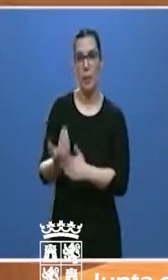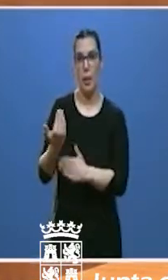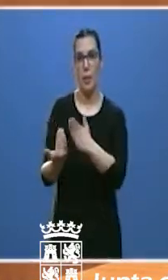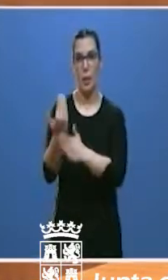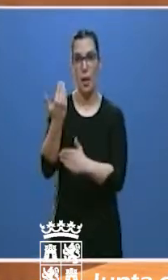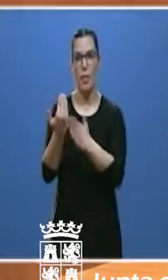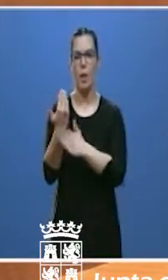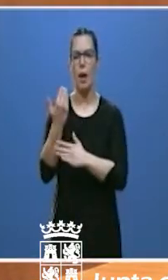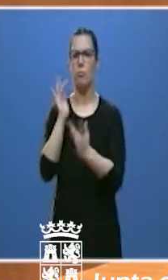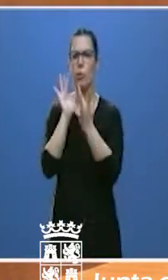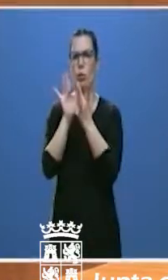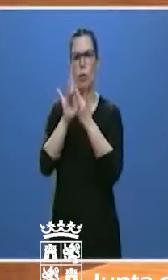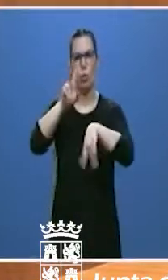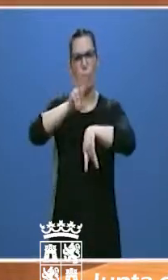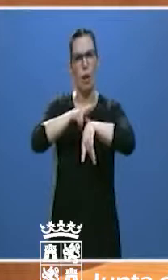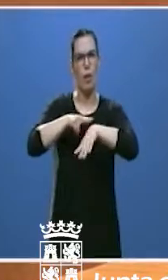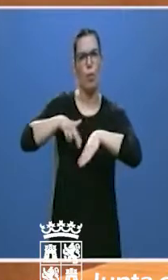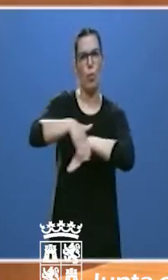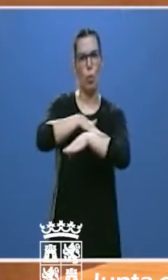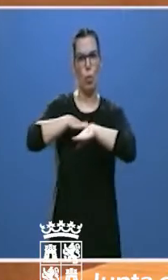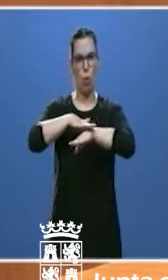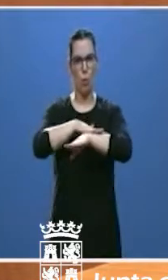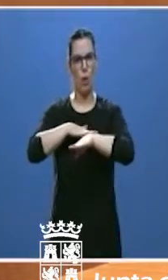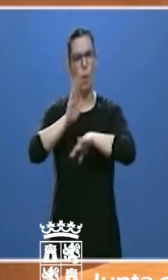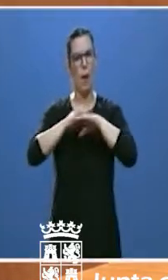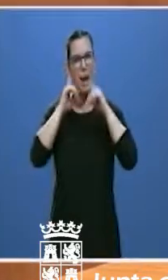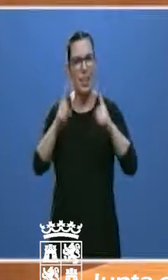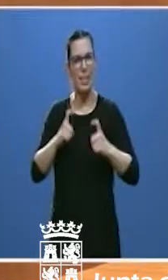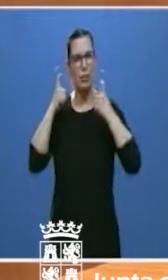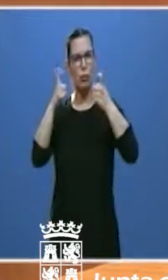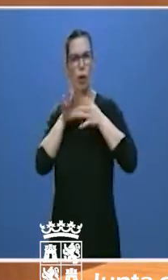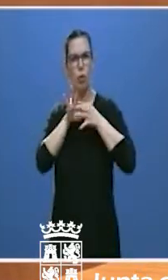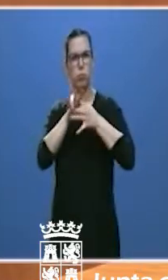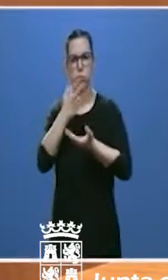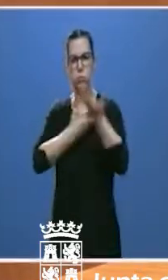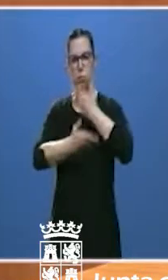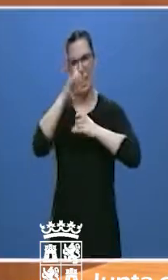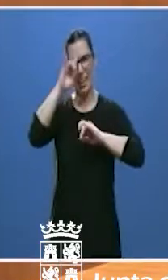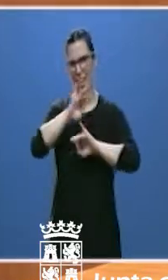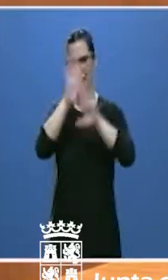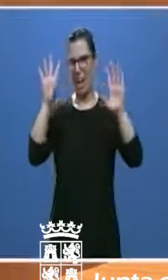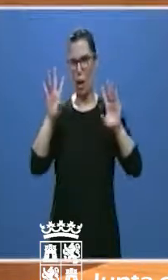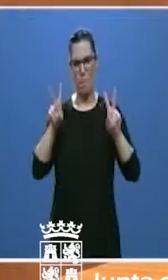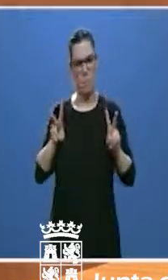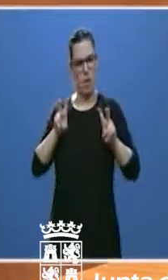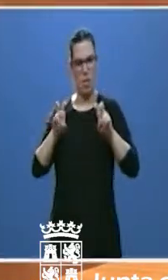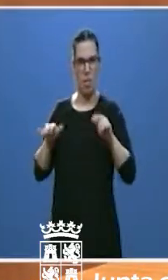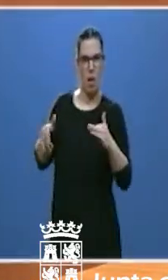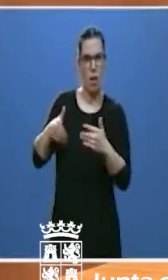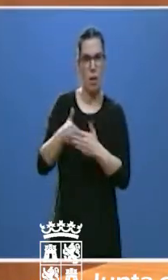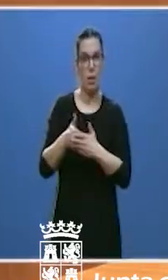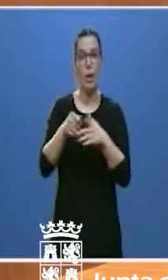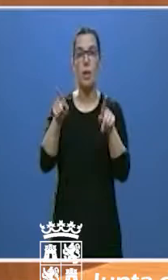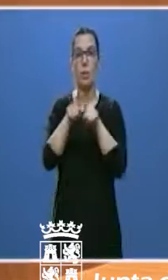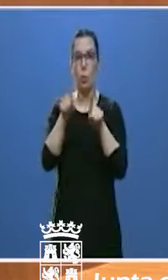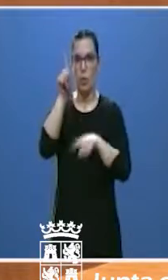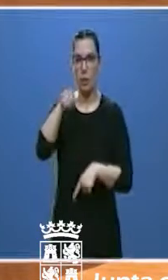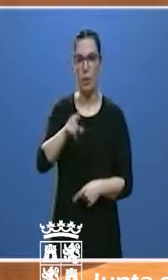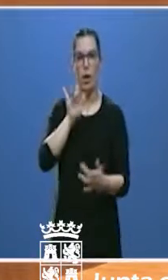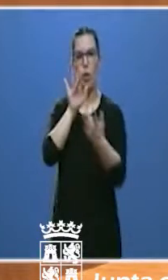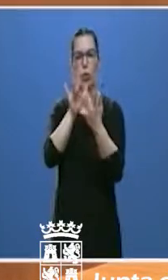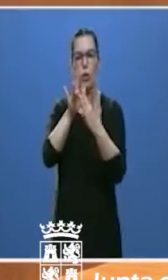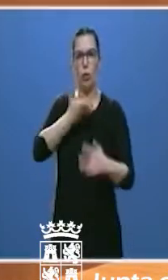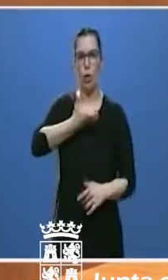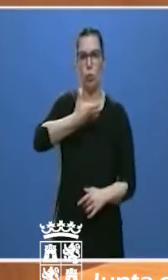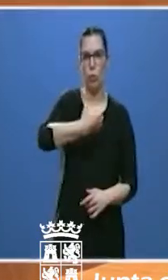delegación de Gobierno para redoblar esfuerzos. Lo hemos tenido claro desde el primer día. Igualmente, el contacto con ayuntamientos,